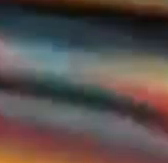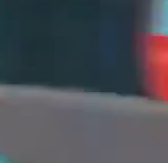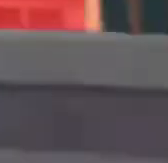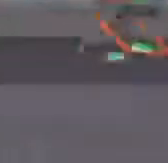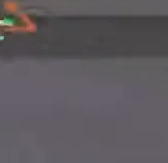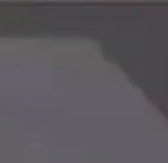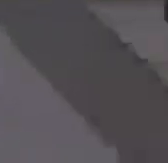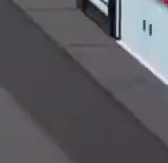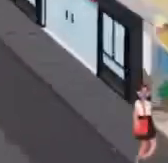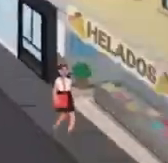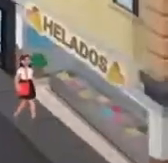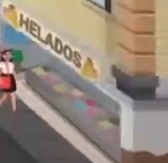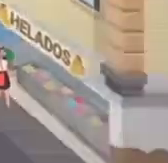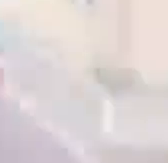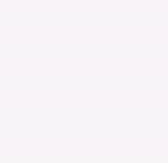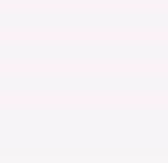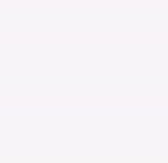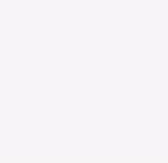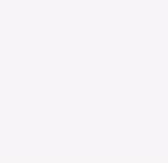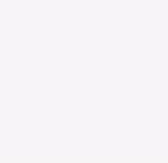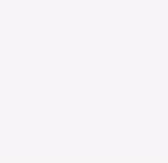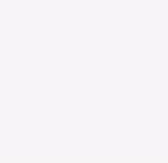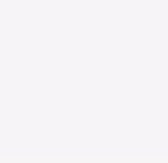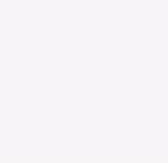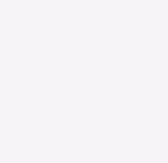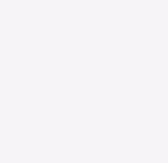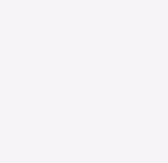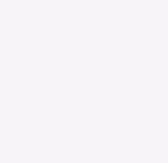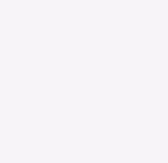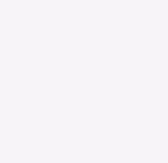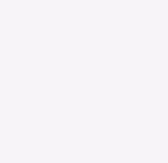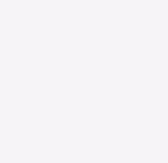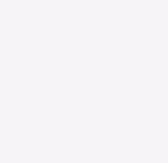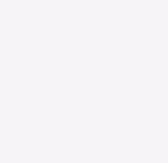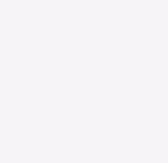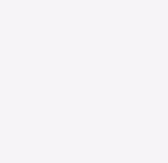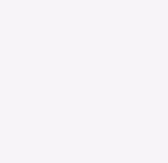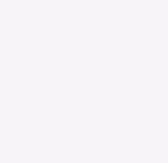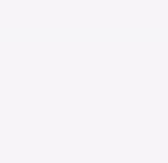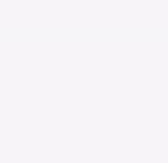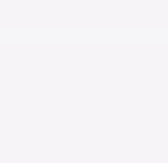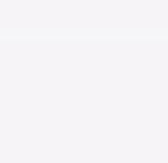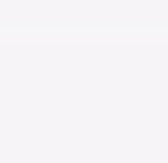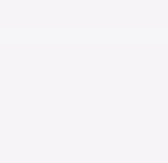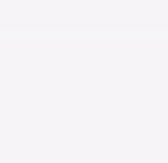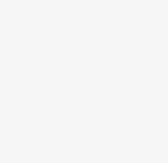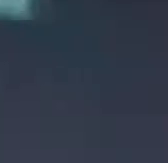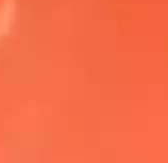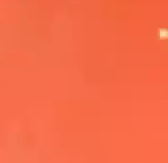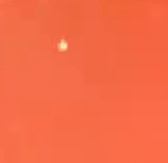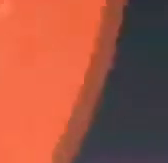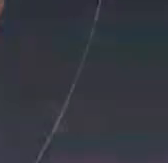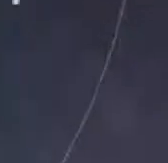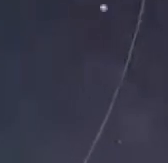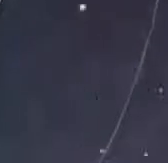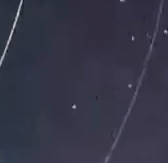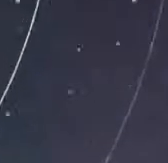eliges un México mejor es competencia de todos. Comisión Federal de Competencia Económica COFESE Visita COFESE.mx